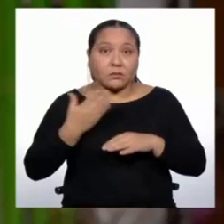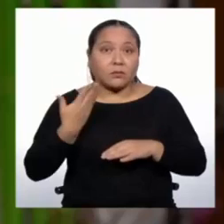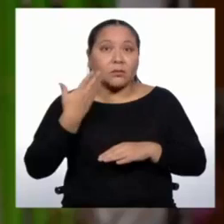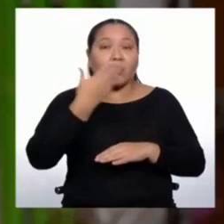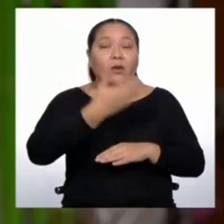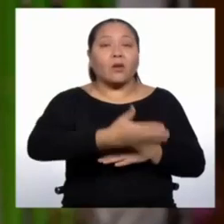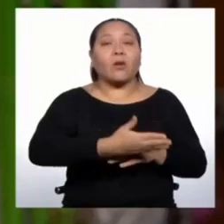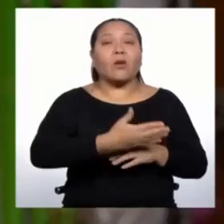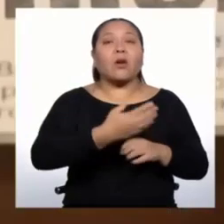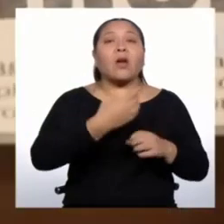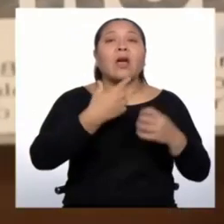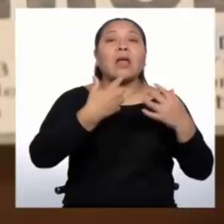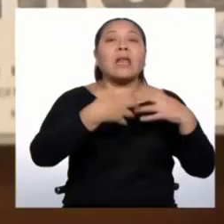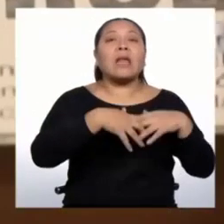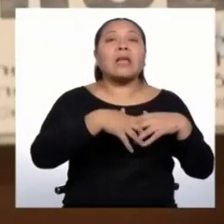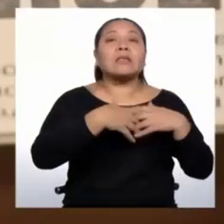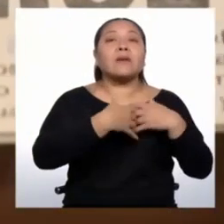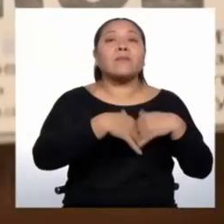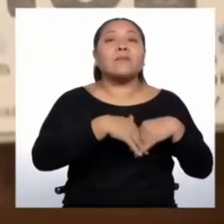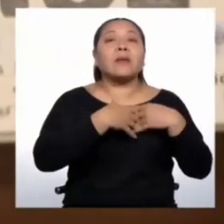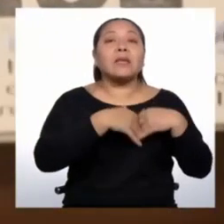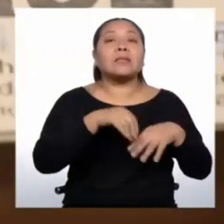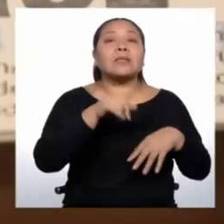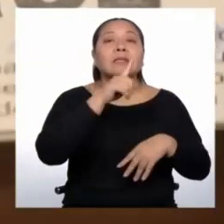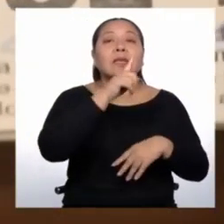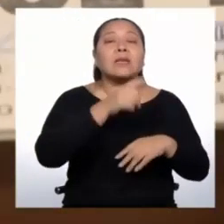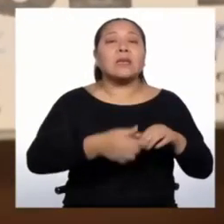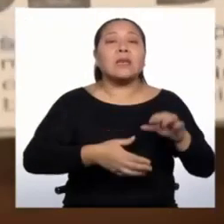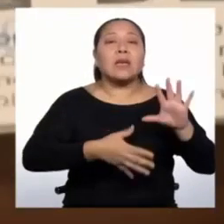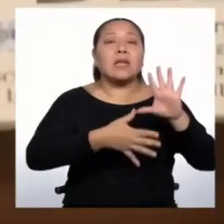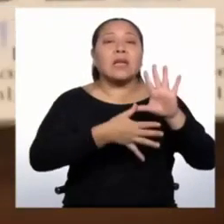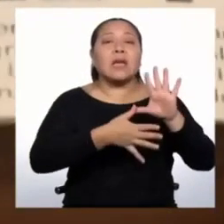una zona industrial. Muchas gracias.